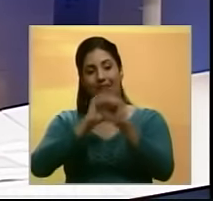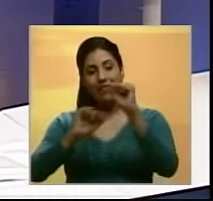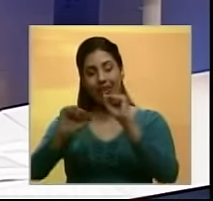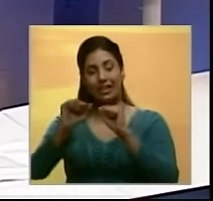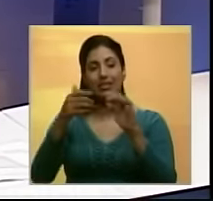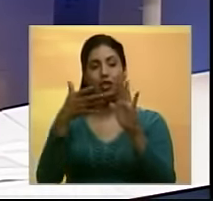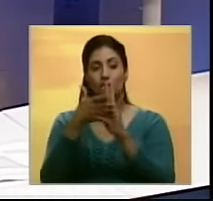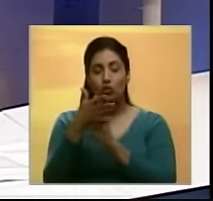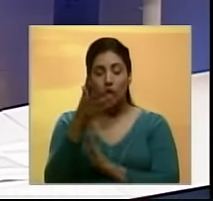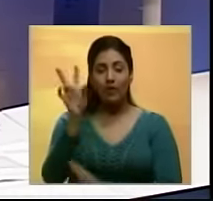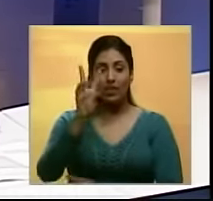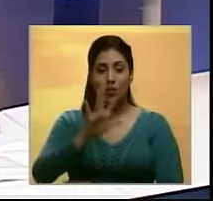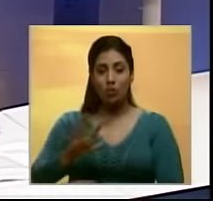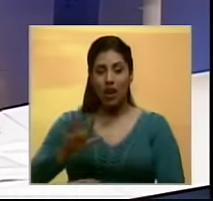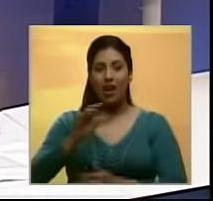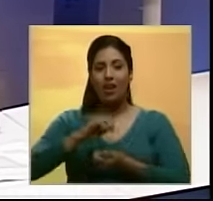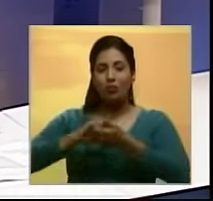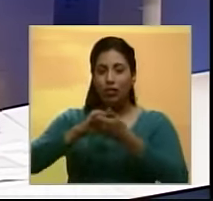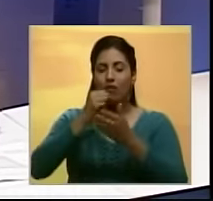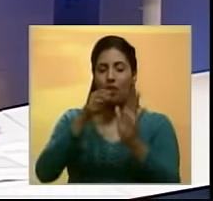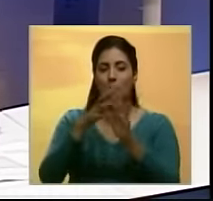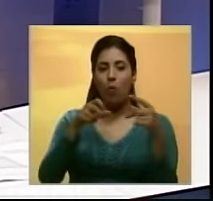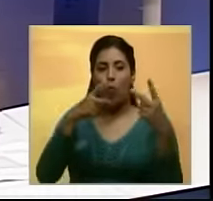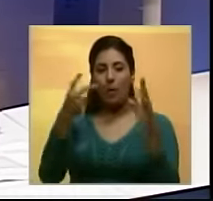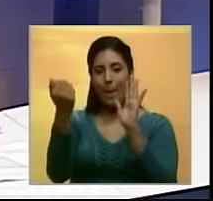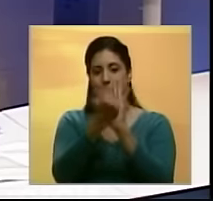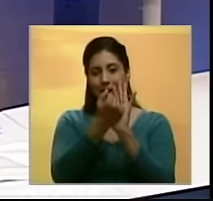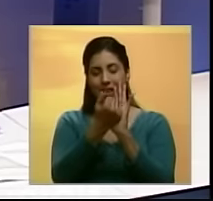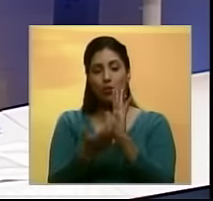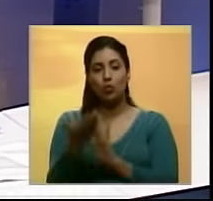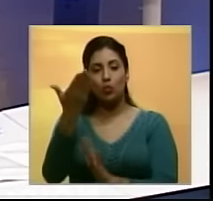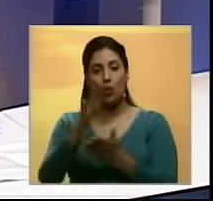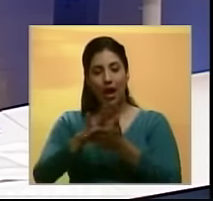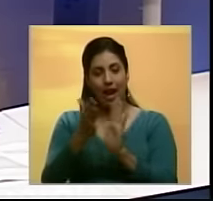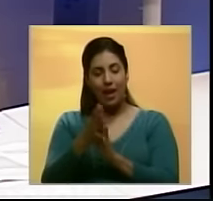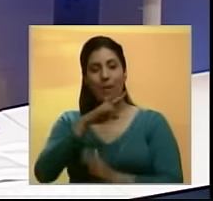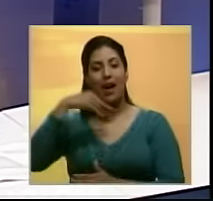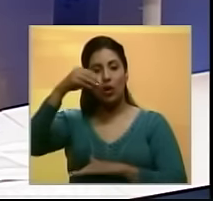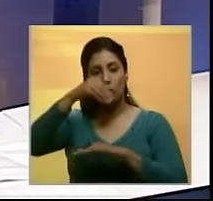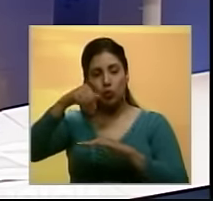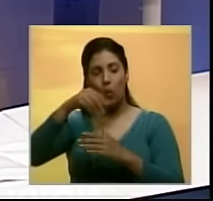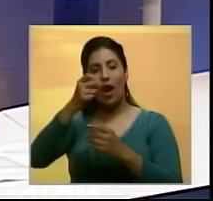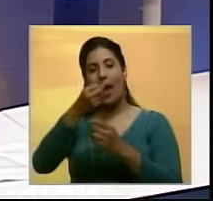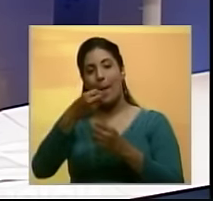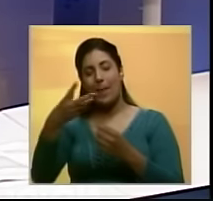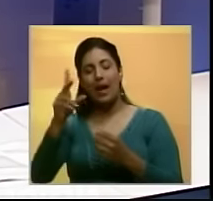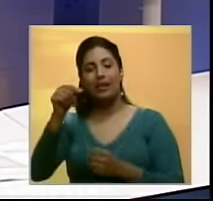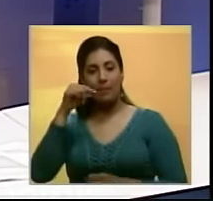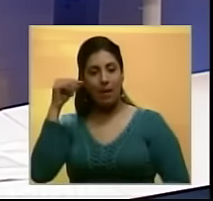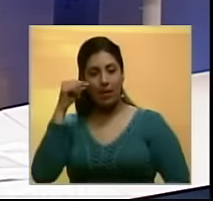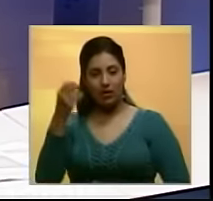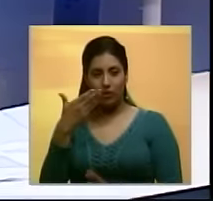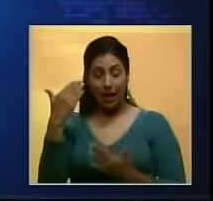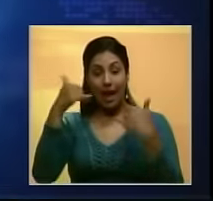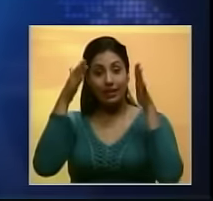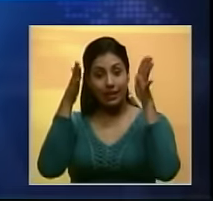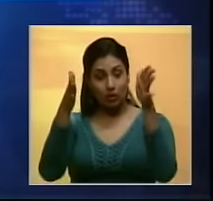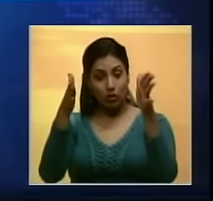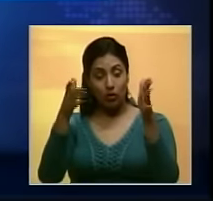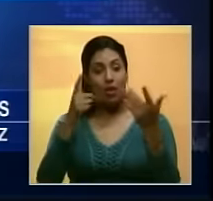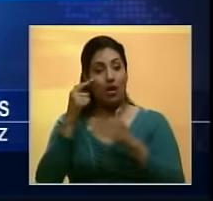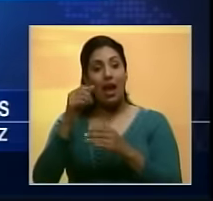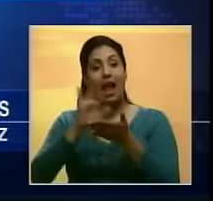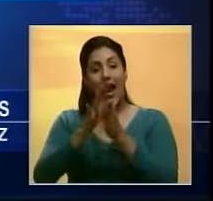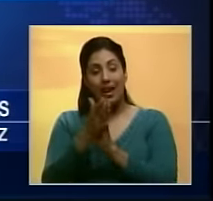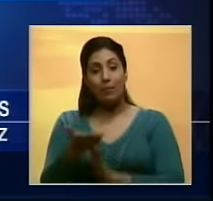Socioeconómicos de Venezuela SUNDE publicó los nuevos precios de la harina de maíz, azúcar, maíz blanco y amarillo. Atención. La harina de maíz